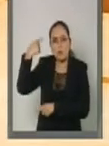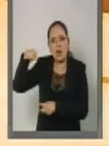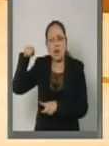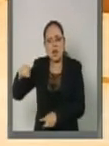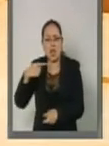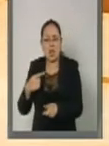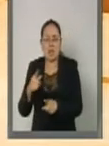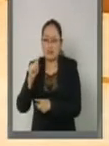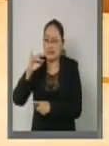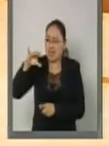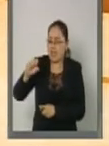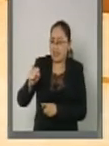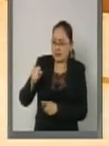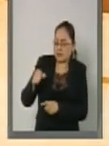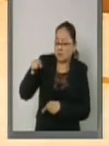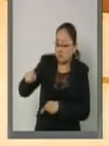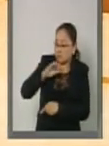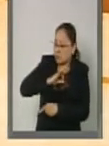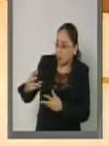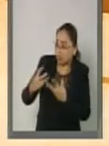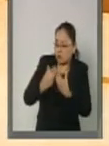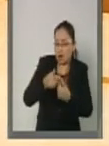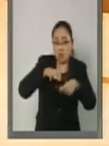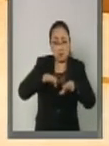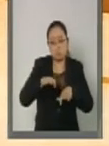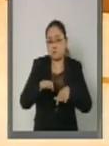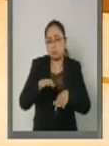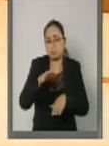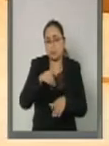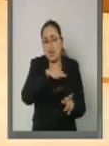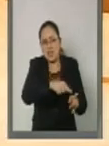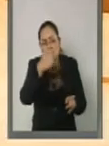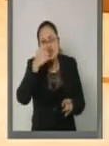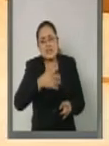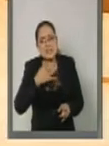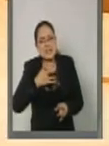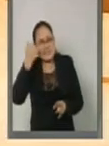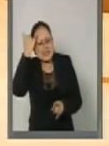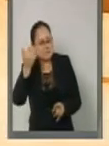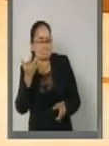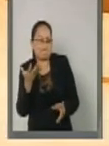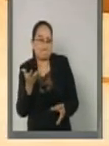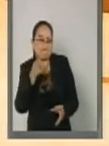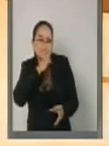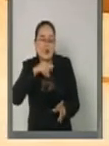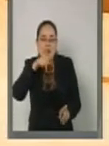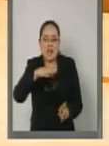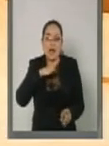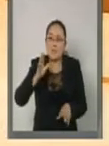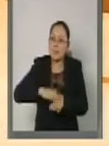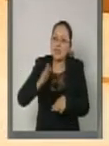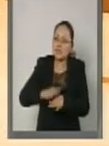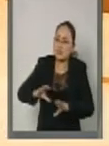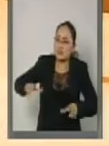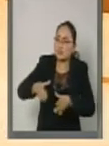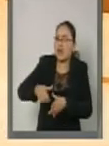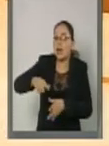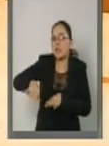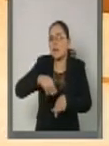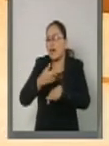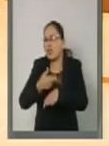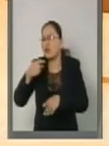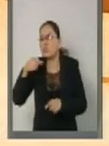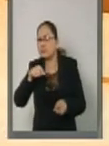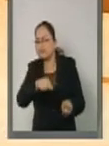las nuevas tecnologías de la información y comunicación. Esta creencia errónea impulsa a los empleadores y las empleadoras a no